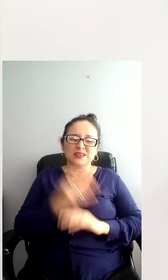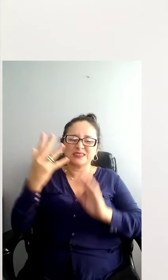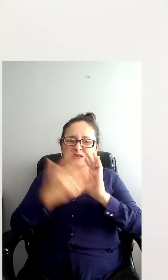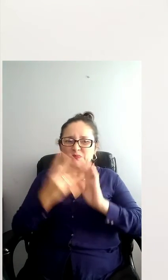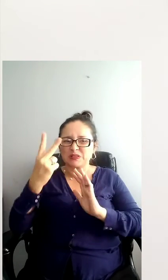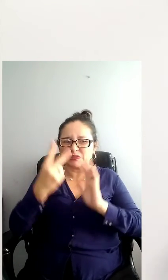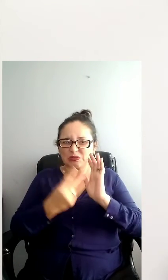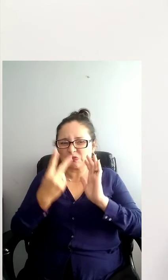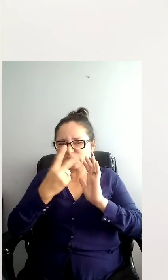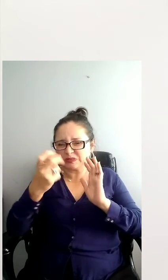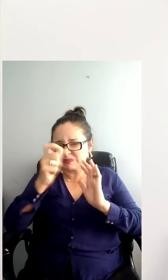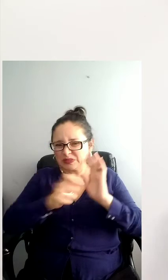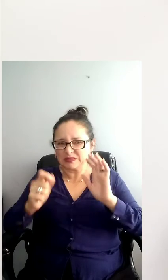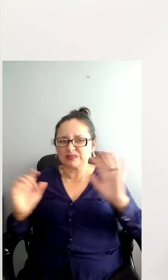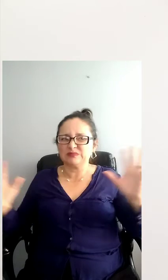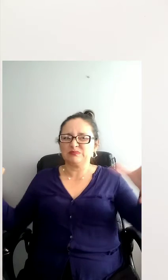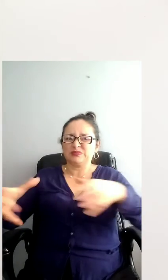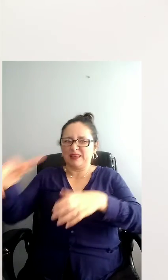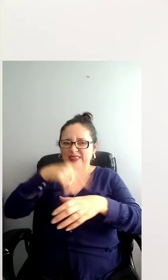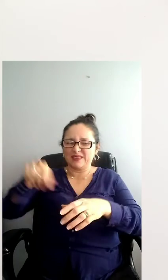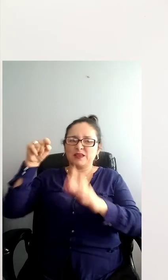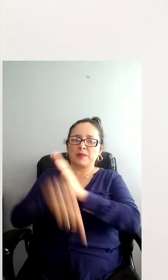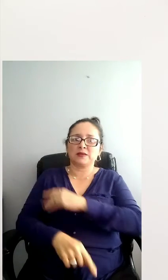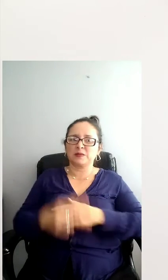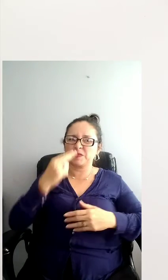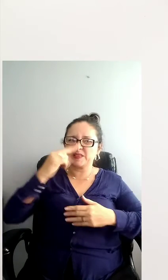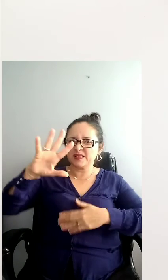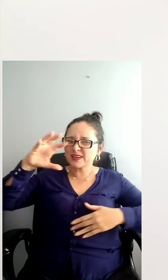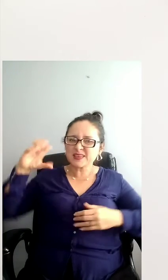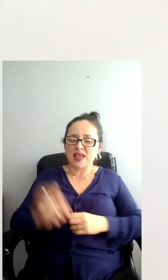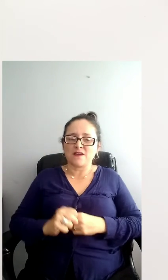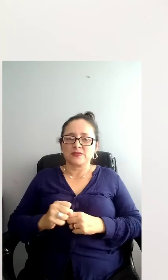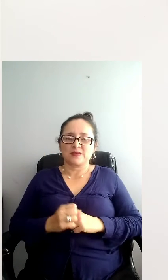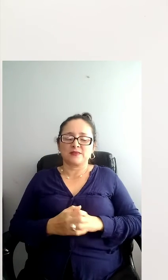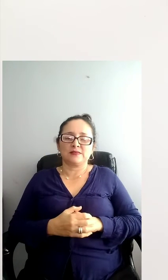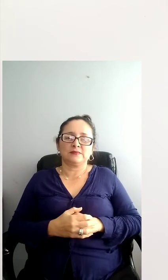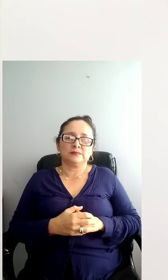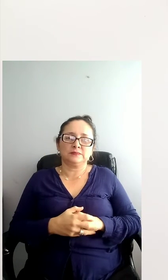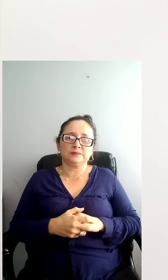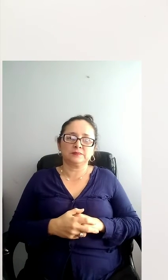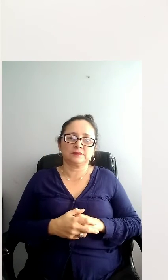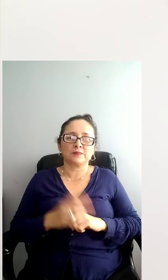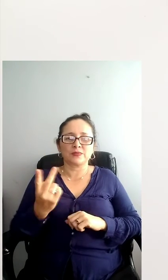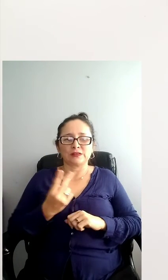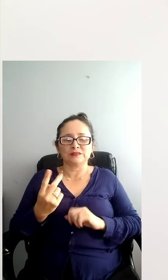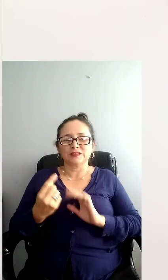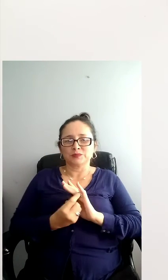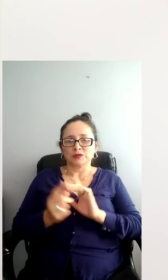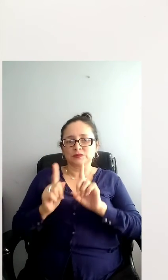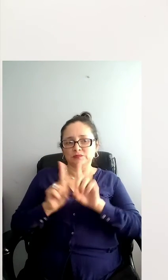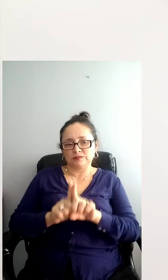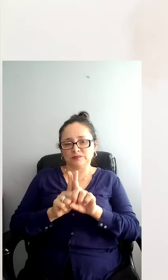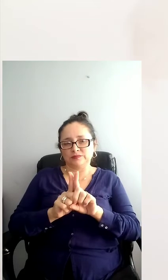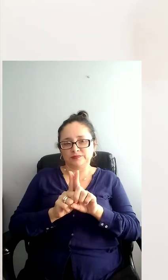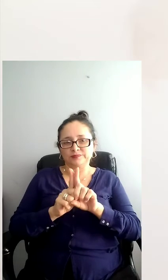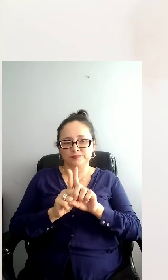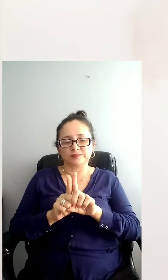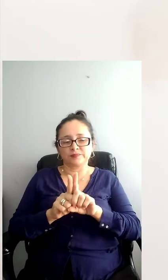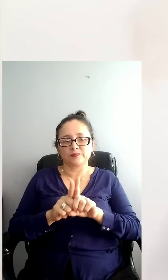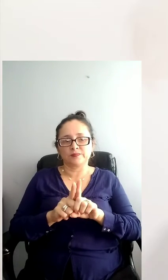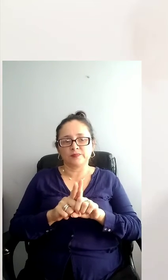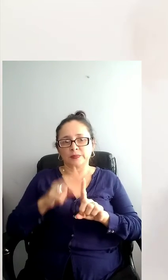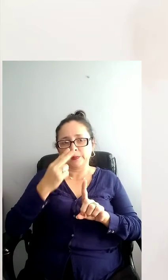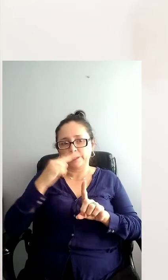Con los soviéticos a pocos kilómetros de Berlín, Hitler daba sus últimas instrucciones desde su núcle debajo de la cantillería alemana. El 29 de abril de